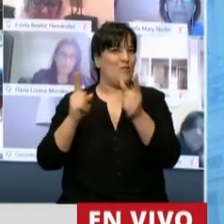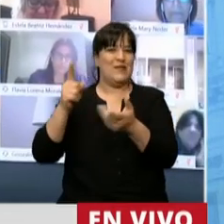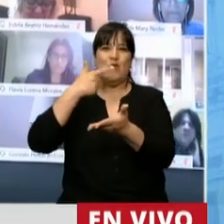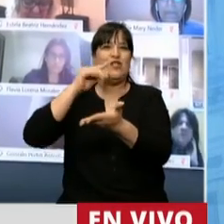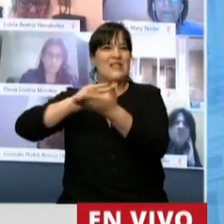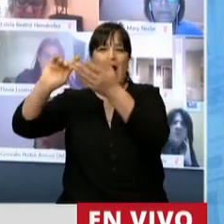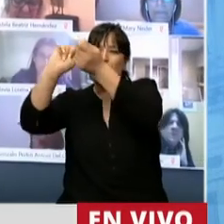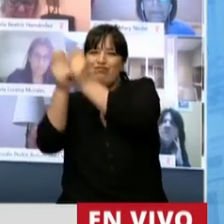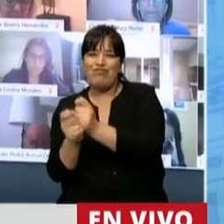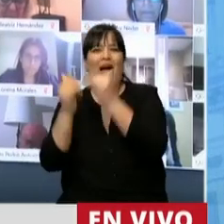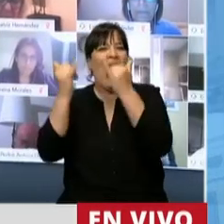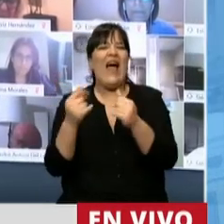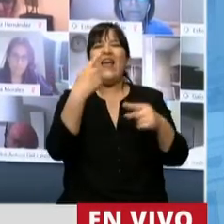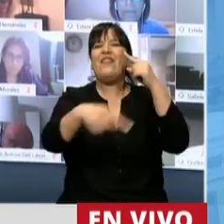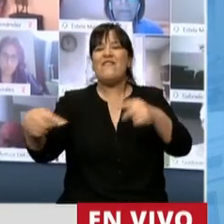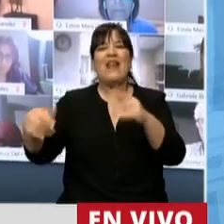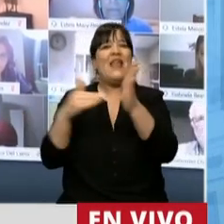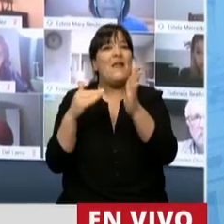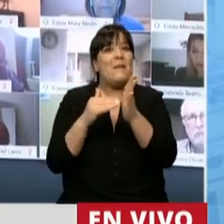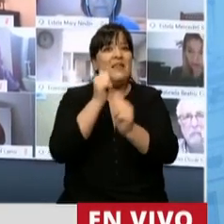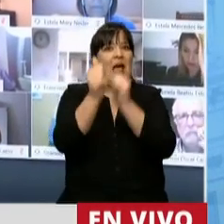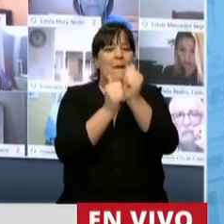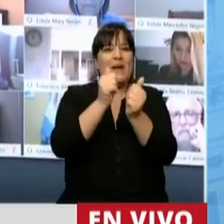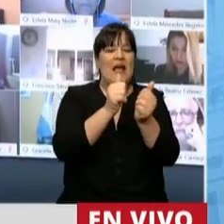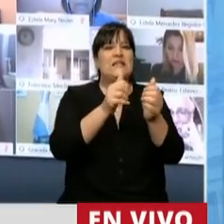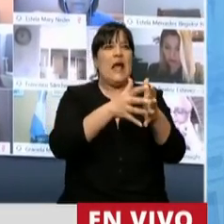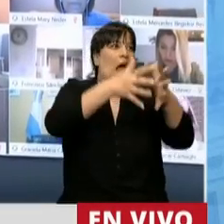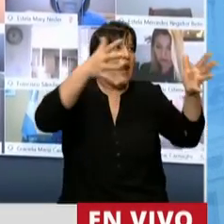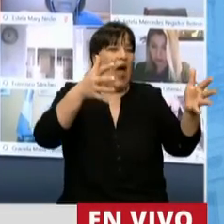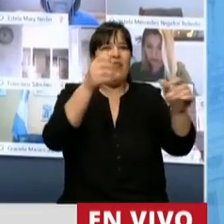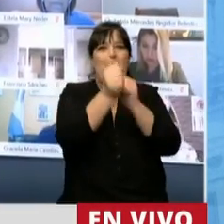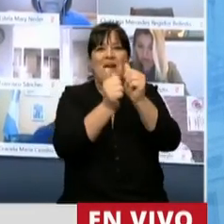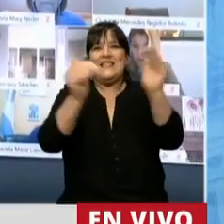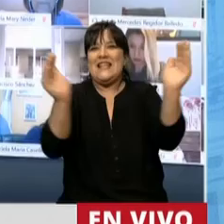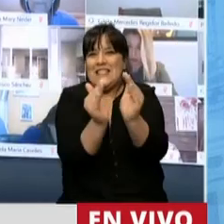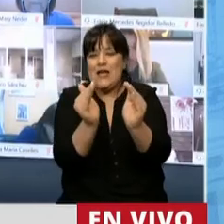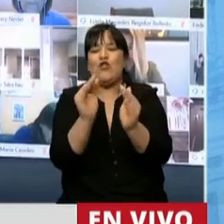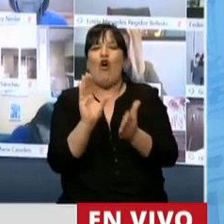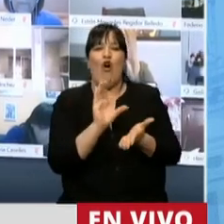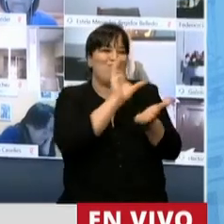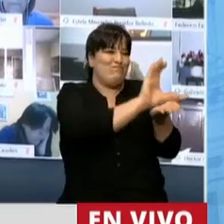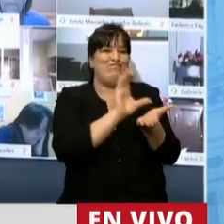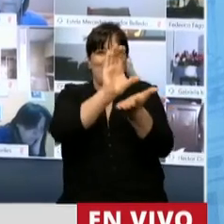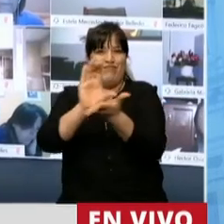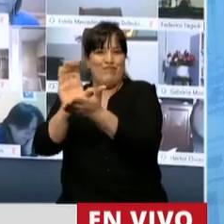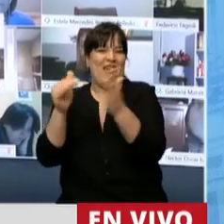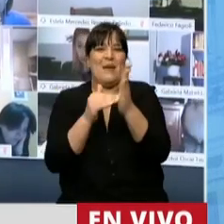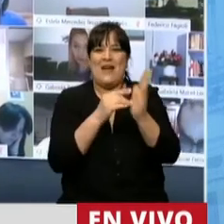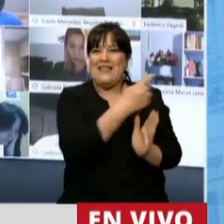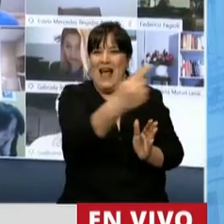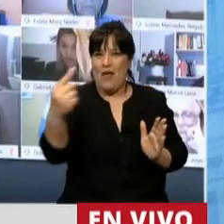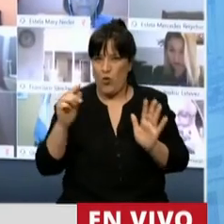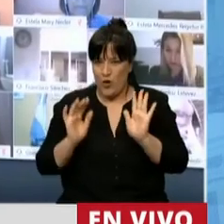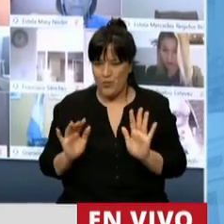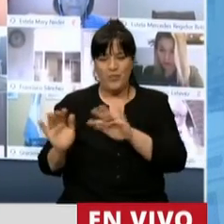hoy establecen diferenciaciones según el tamaño de las empresas según su grado de desarrollo etc. yendo